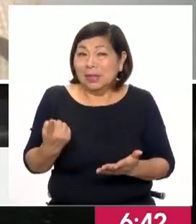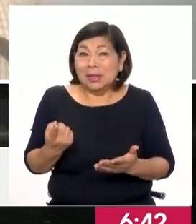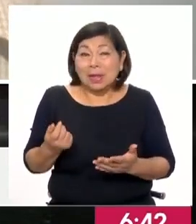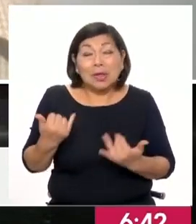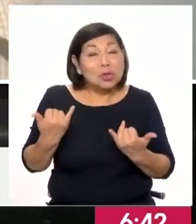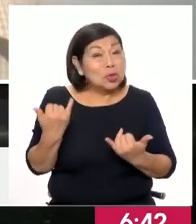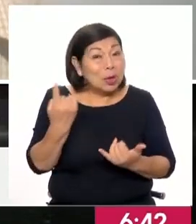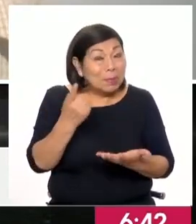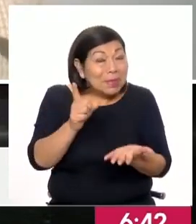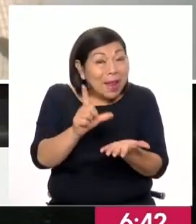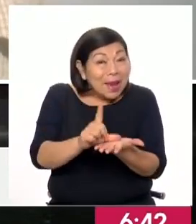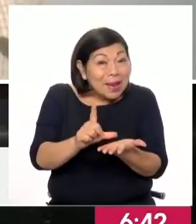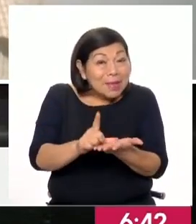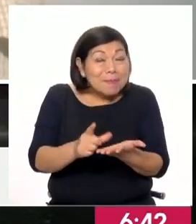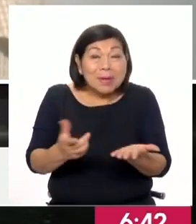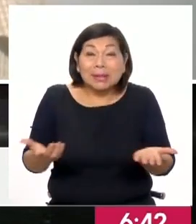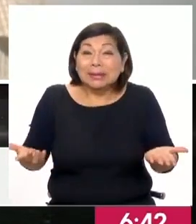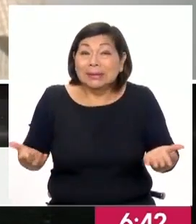de Lima,